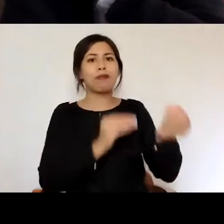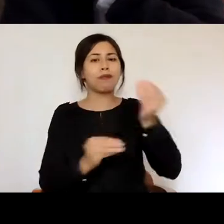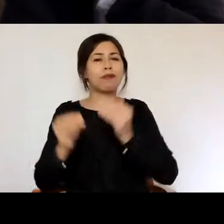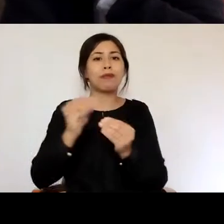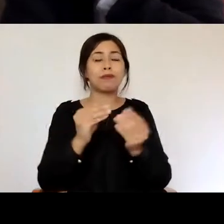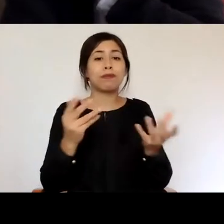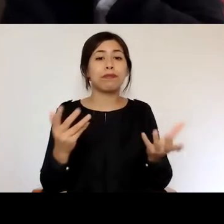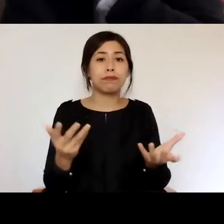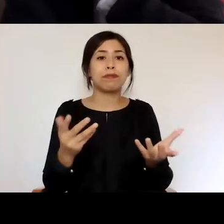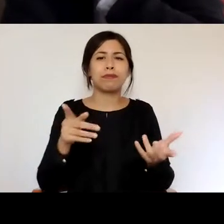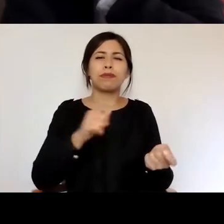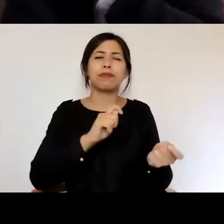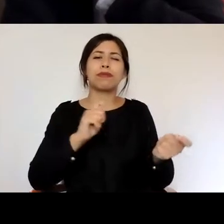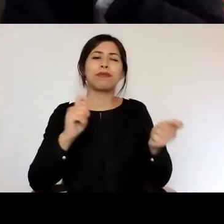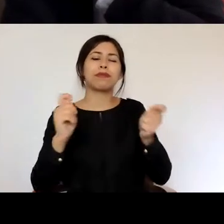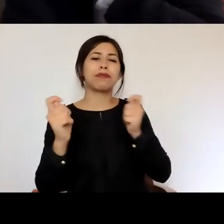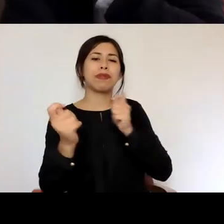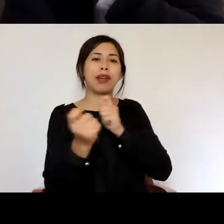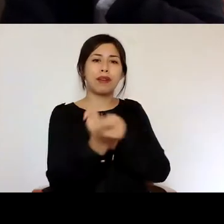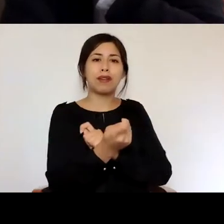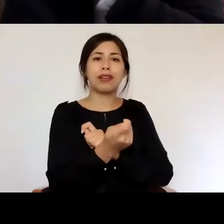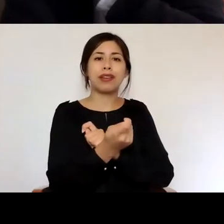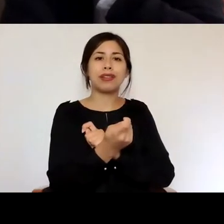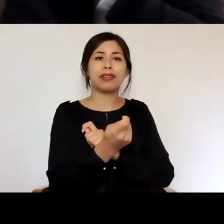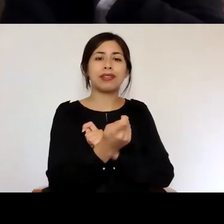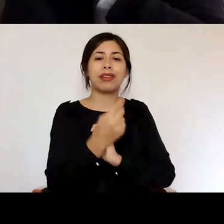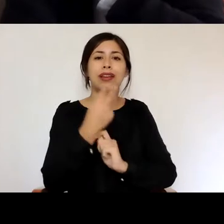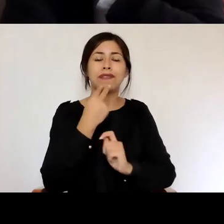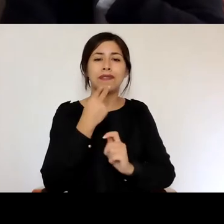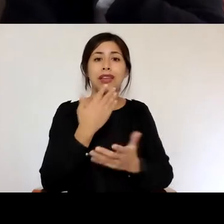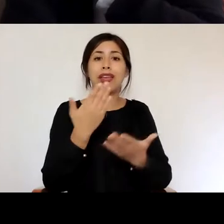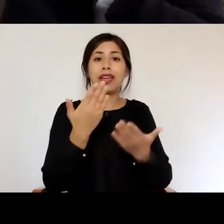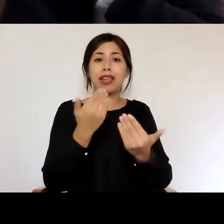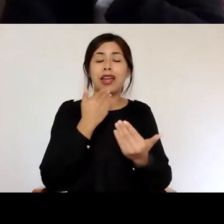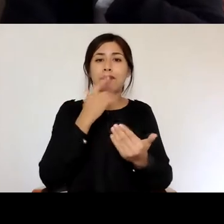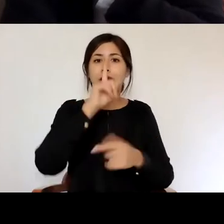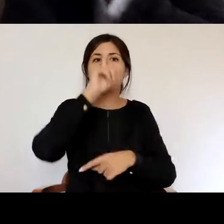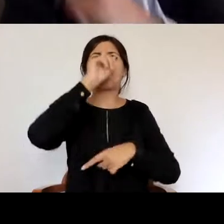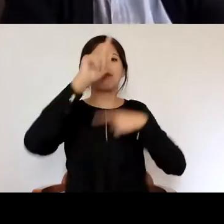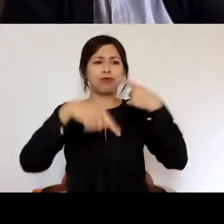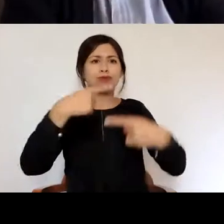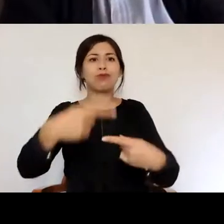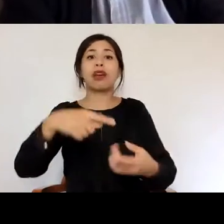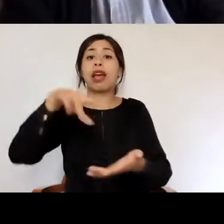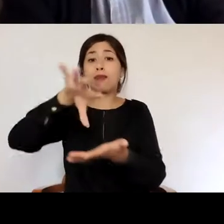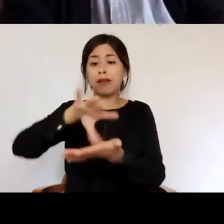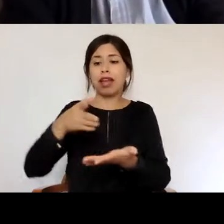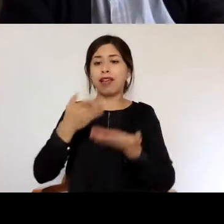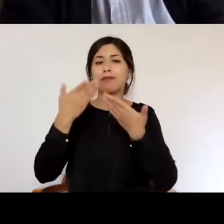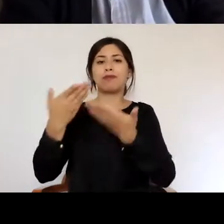transformando en un clásico y en una necesidad para el país muchas gracias Ignacio